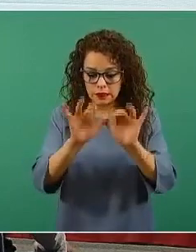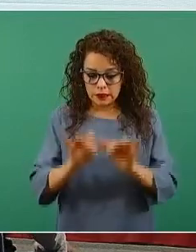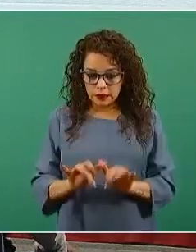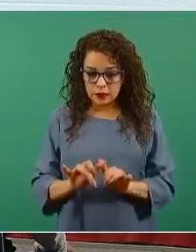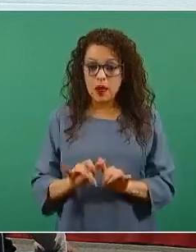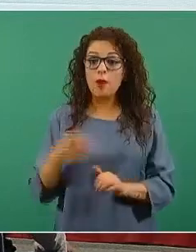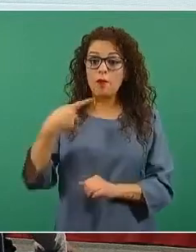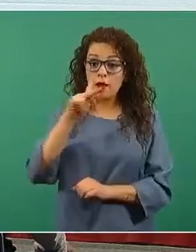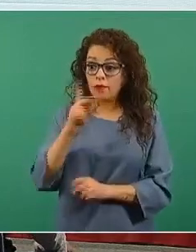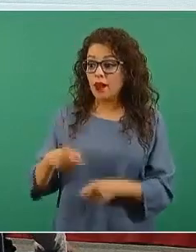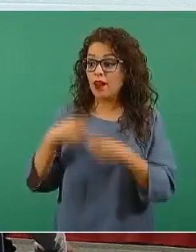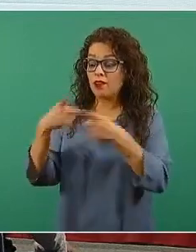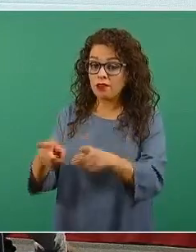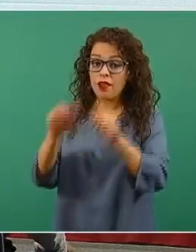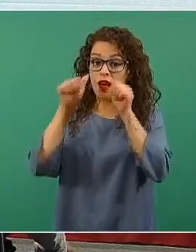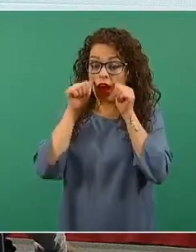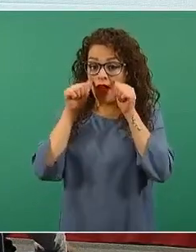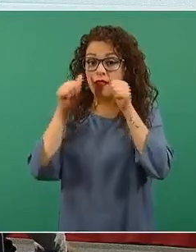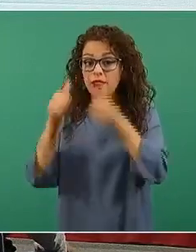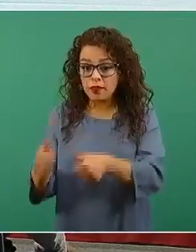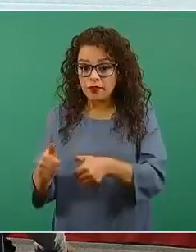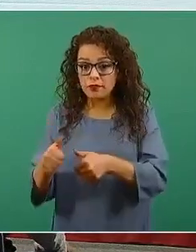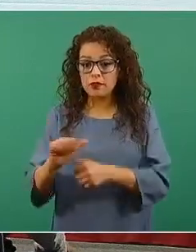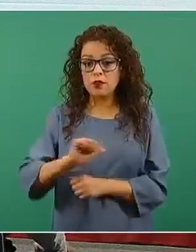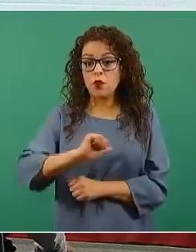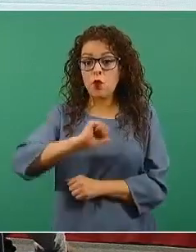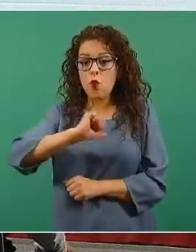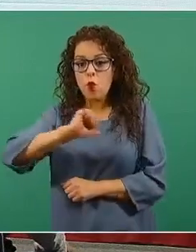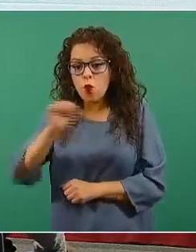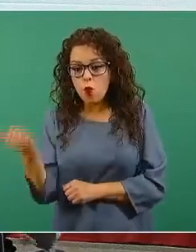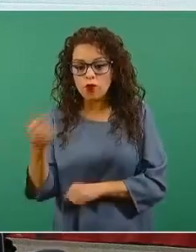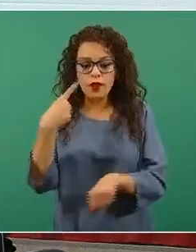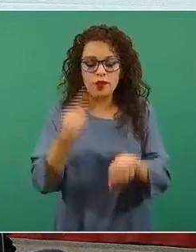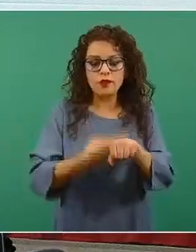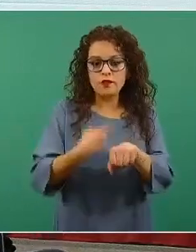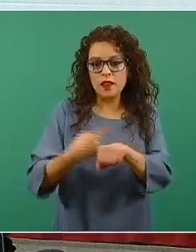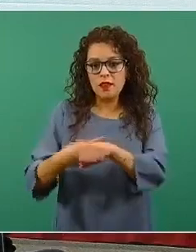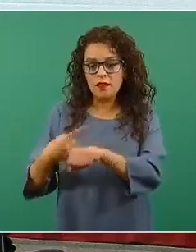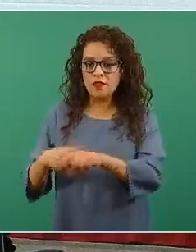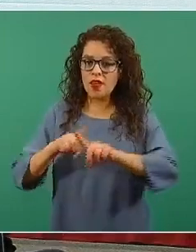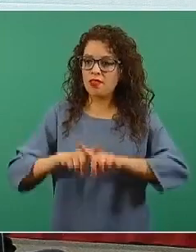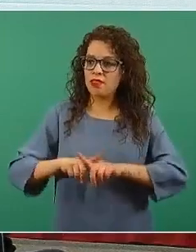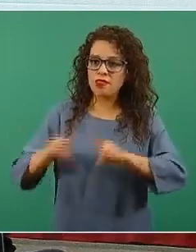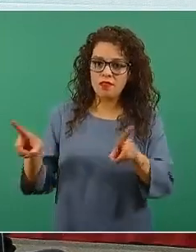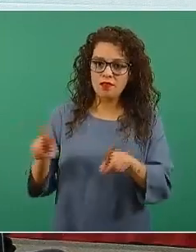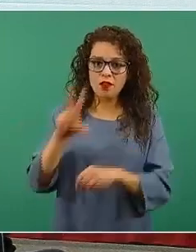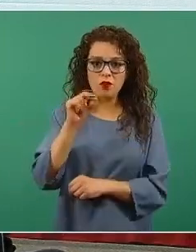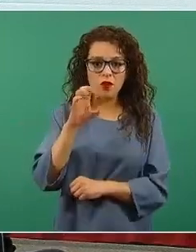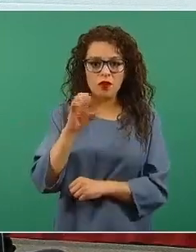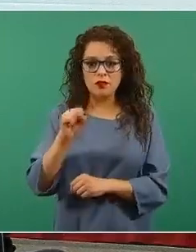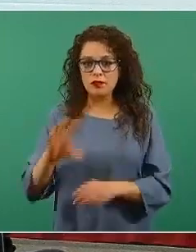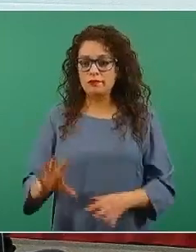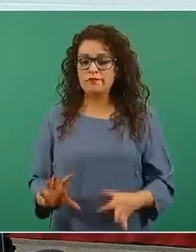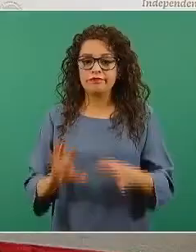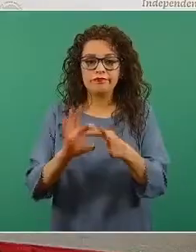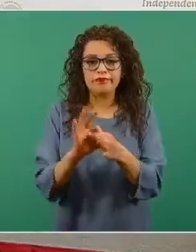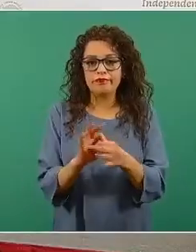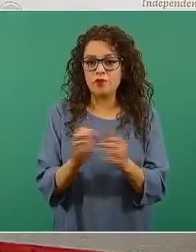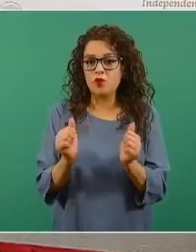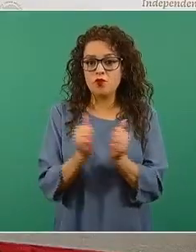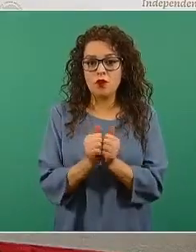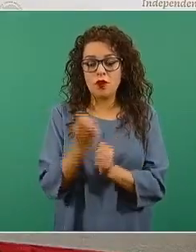están atendiendo otras entidades patológicas, las otras enfermedades que no sean necesariamente